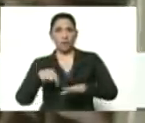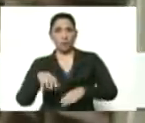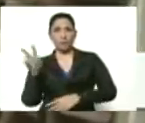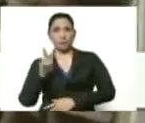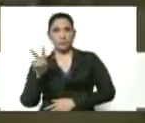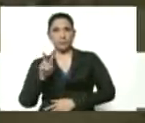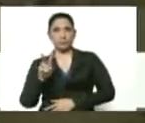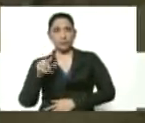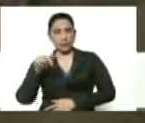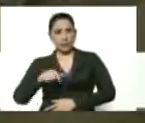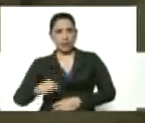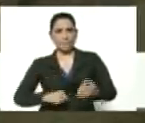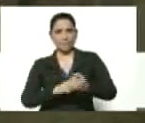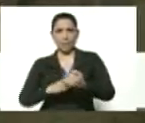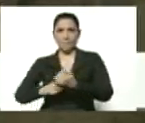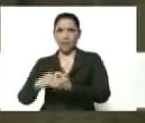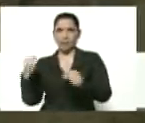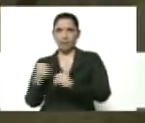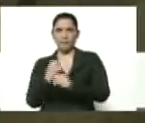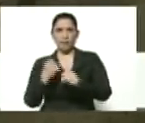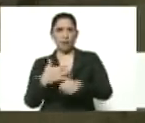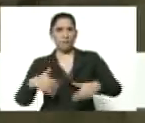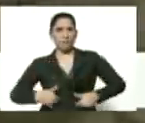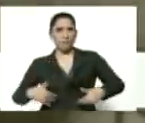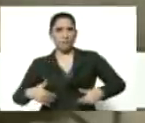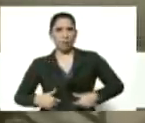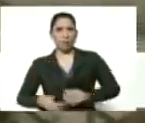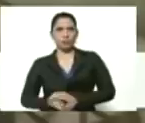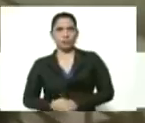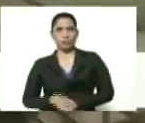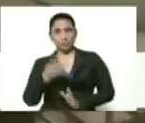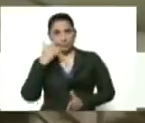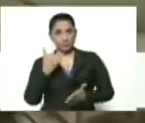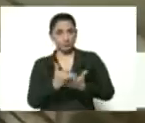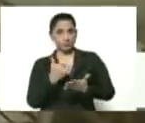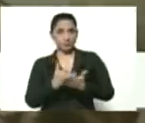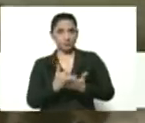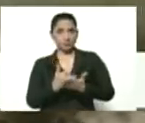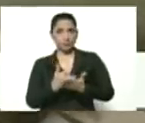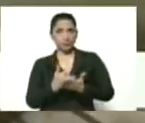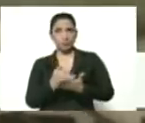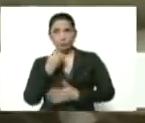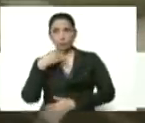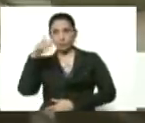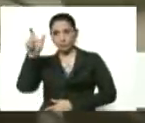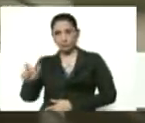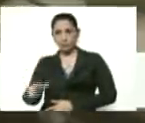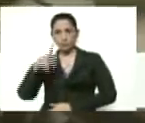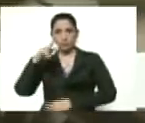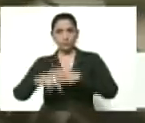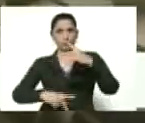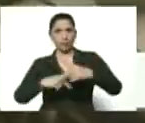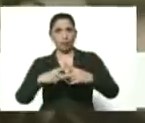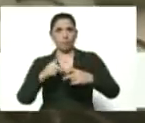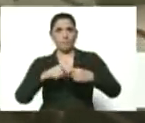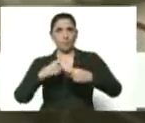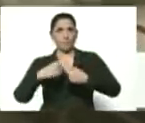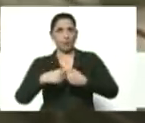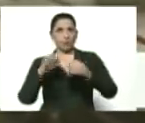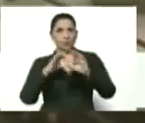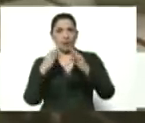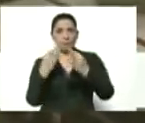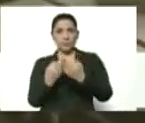aportando con trabajo, con esfuerzo, pero vamos a dar la palabra también a un joven productor, uno de los integrantes de la familia